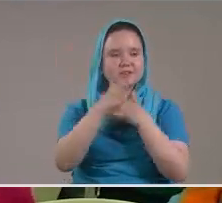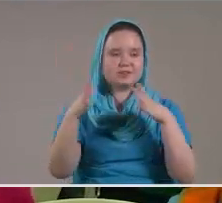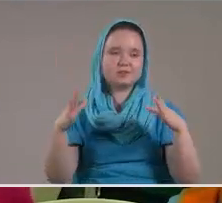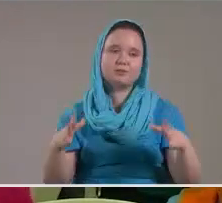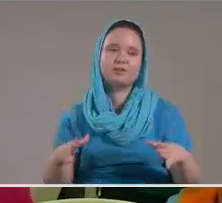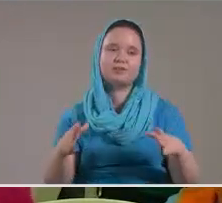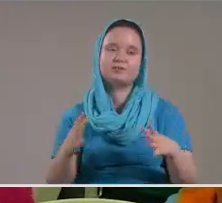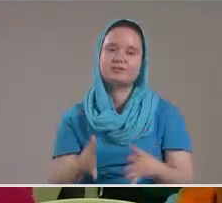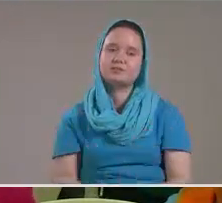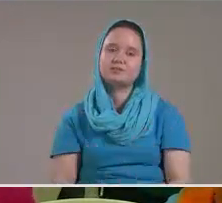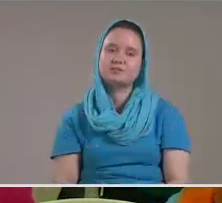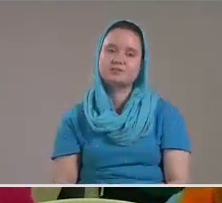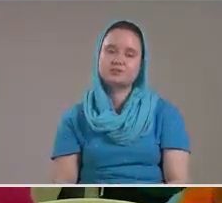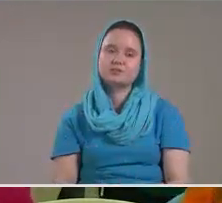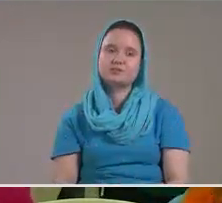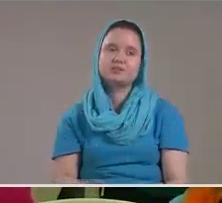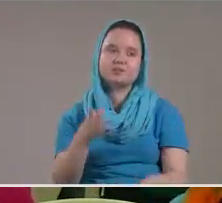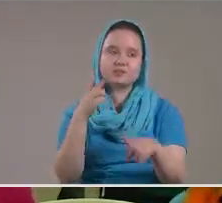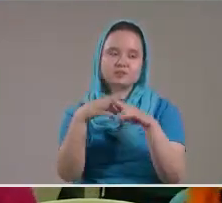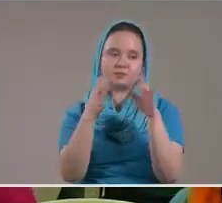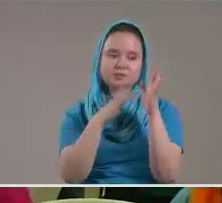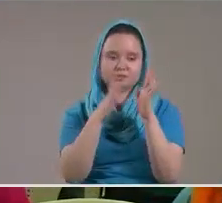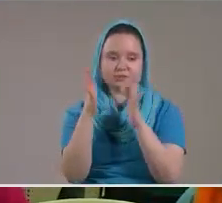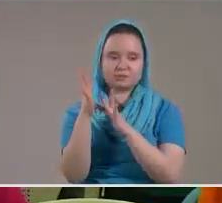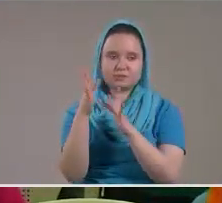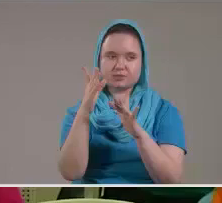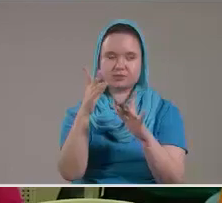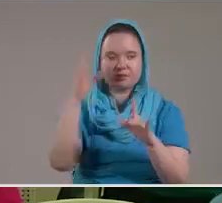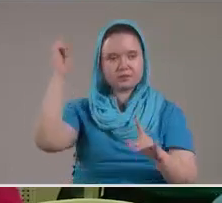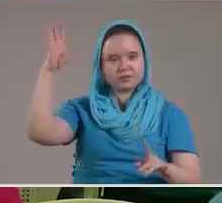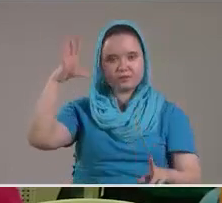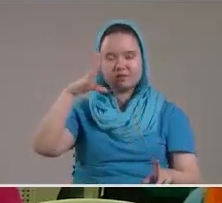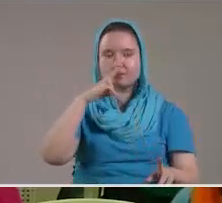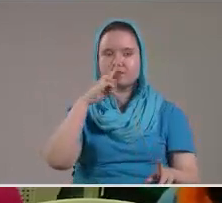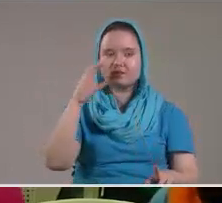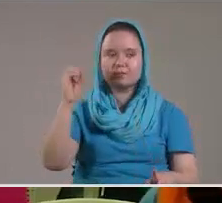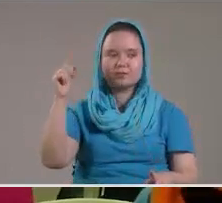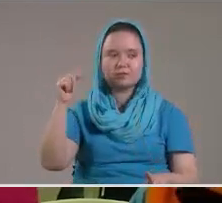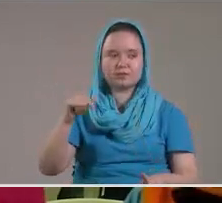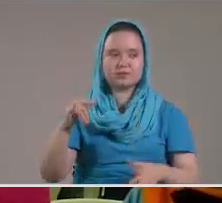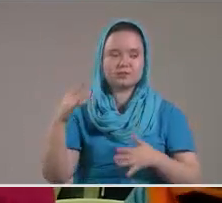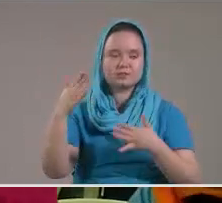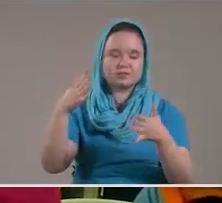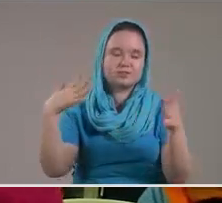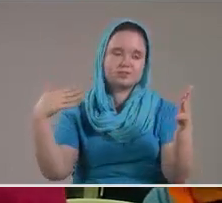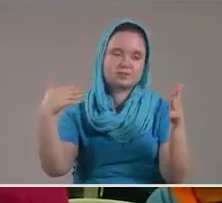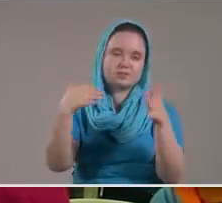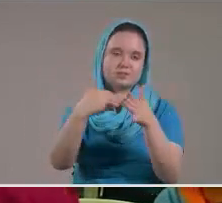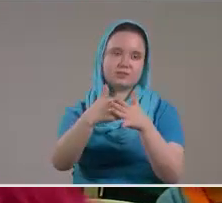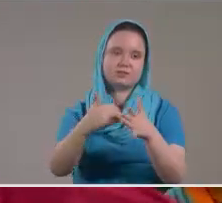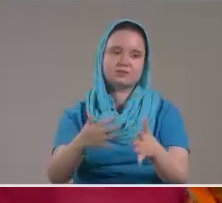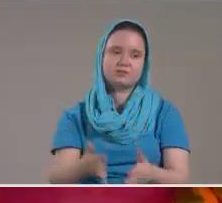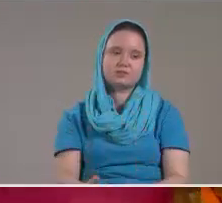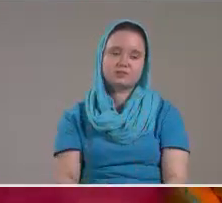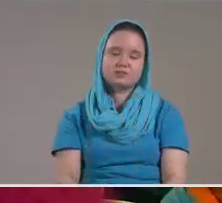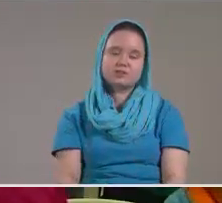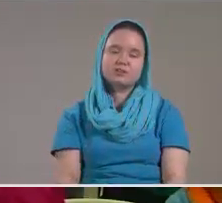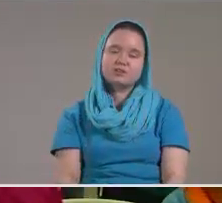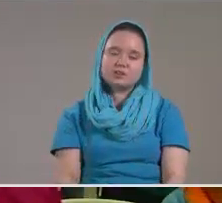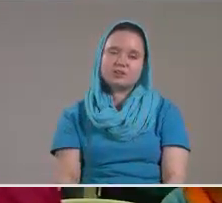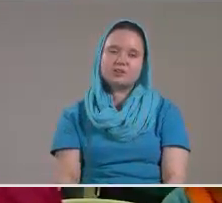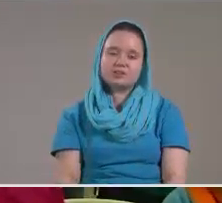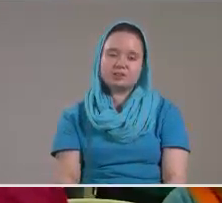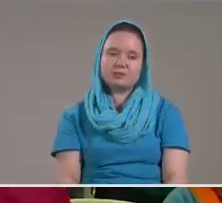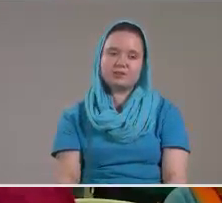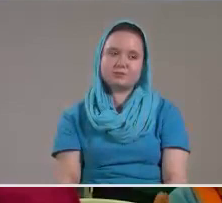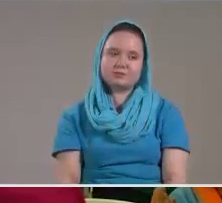el nombre poderoso De Jesús Amén Bendigamos a los hermanos Que hoy están Siendo quebrantados Por el Señor